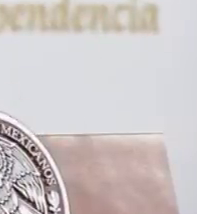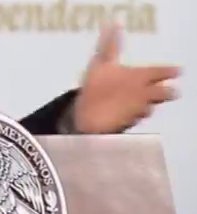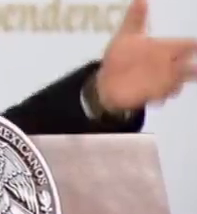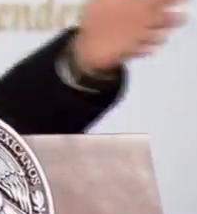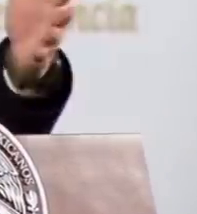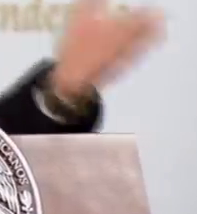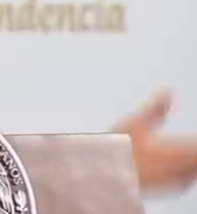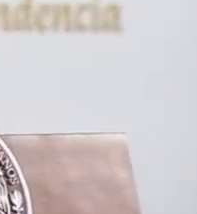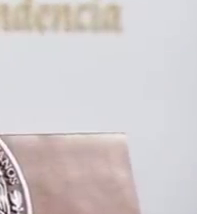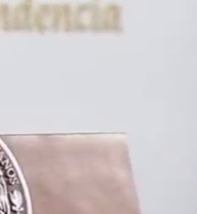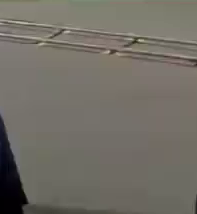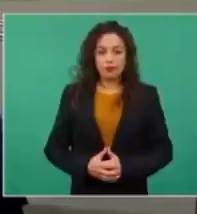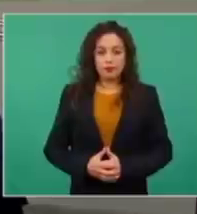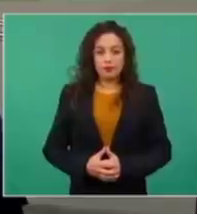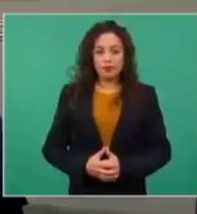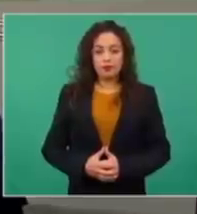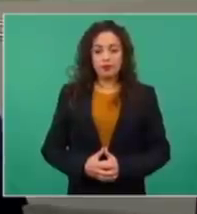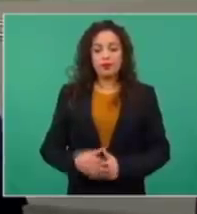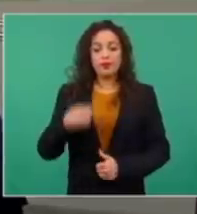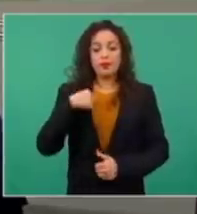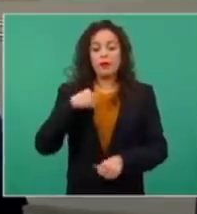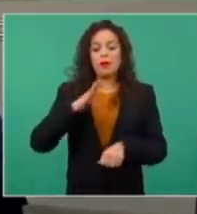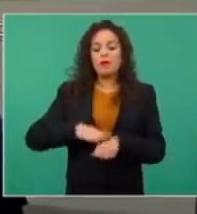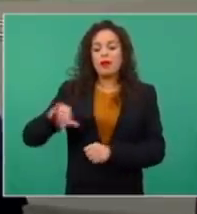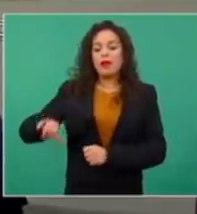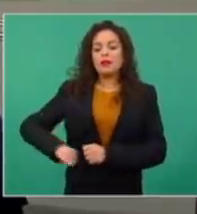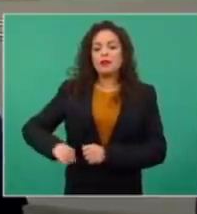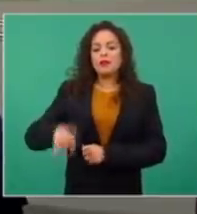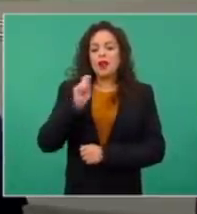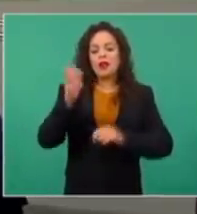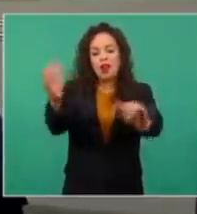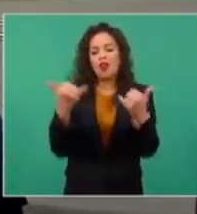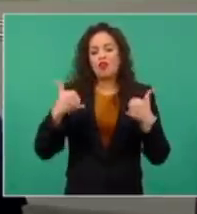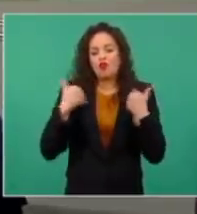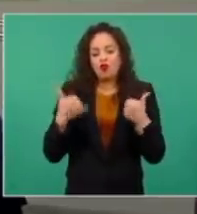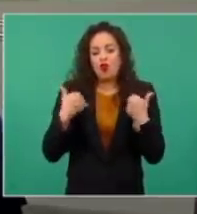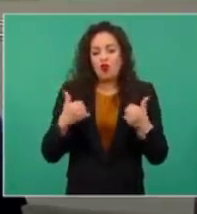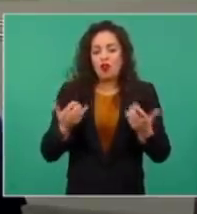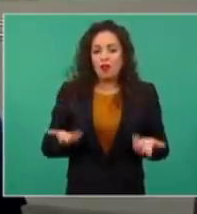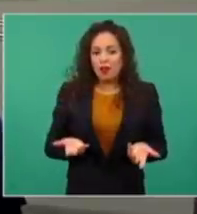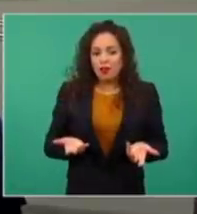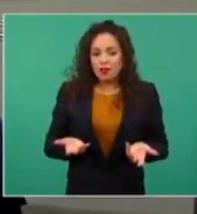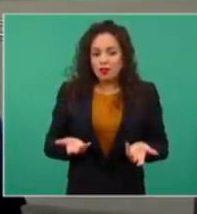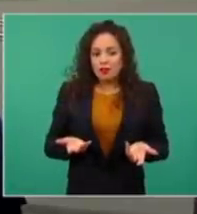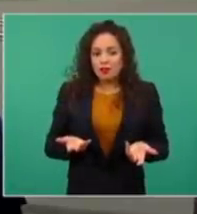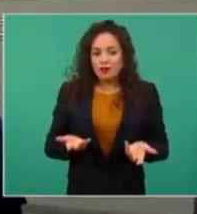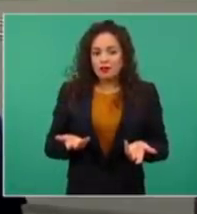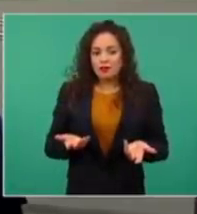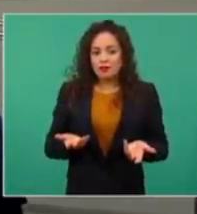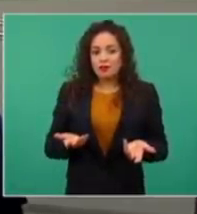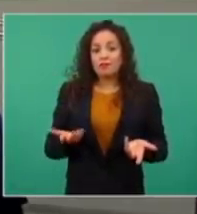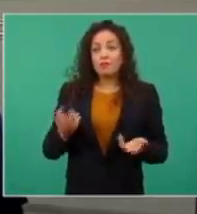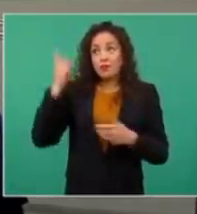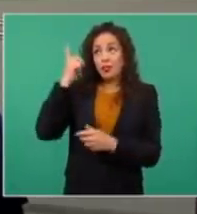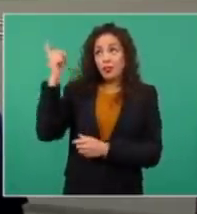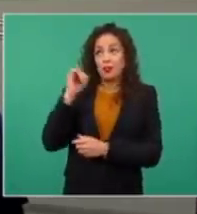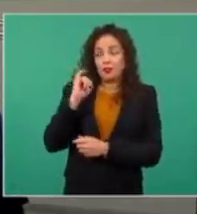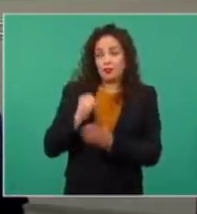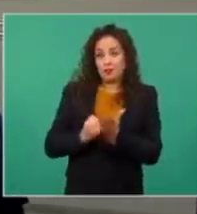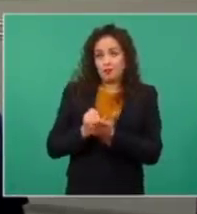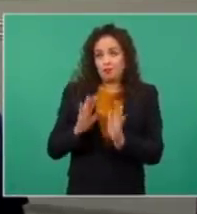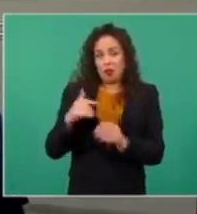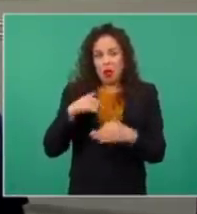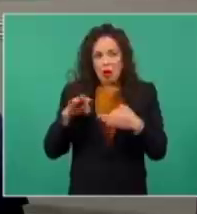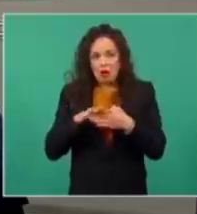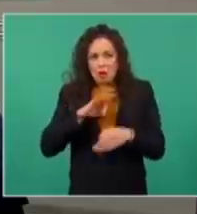Ya a mí me quedan, si lo decide el pueblo y el creador y la ciencia, me quedan dos años y medio, un poquito